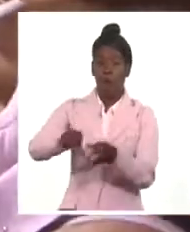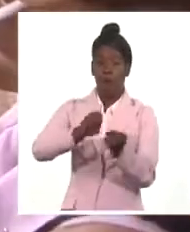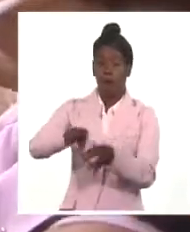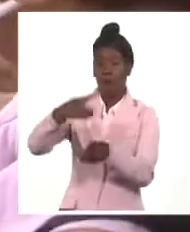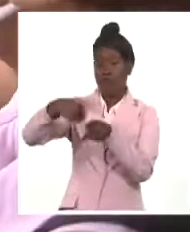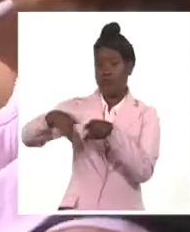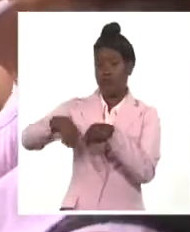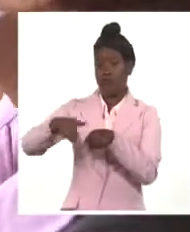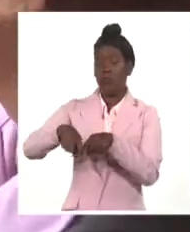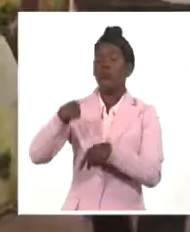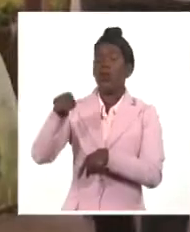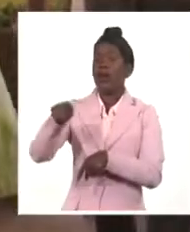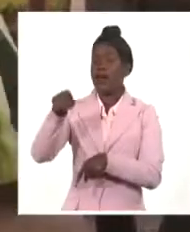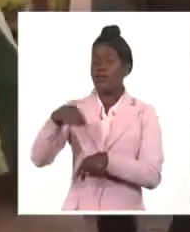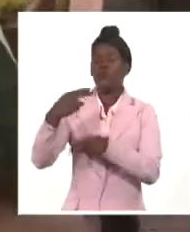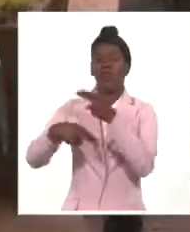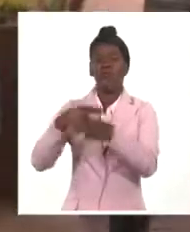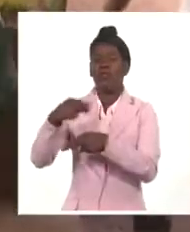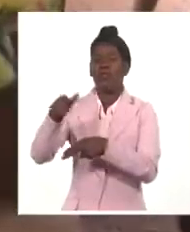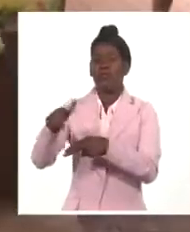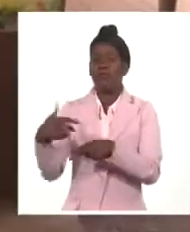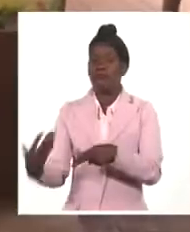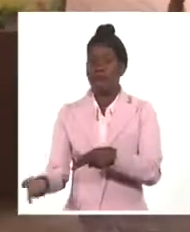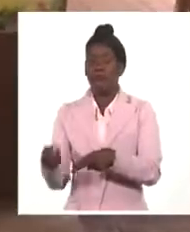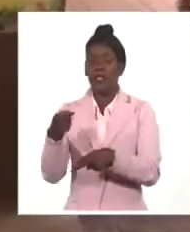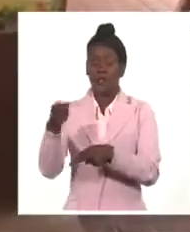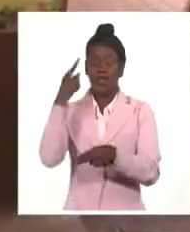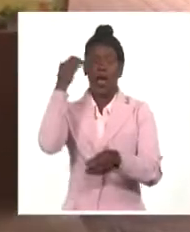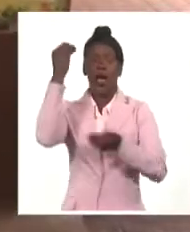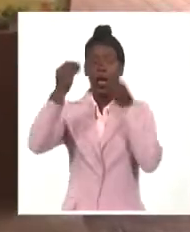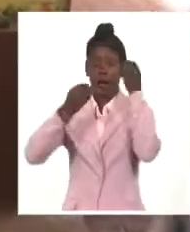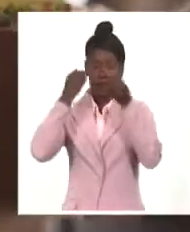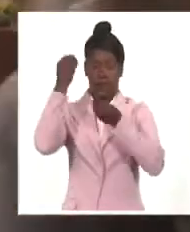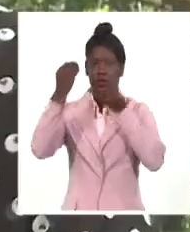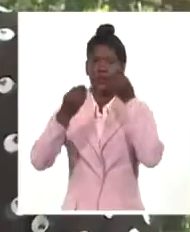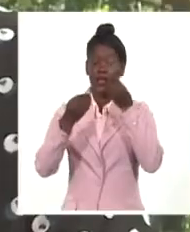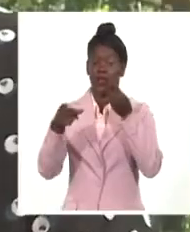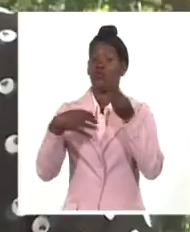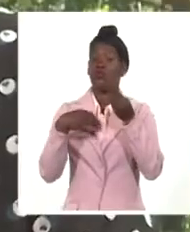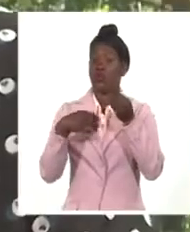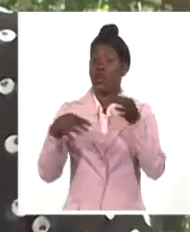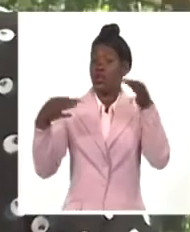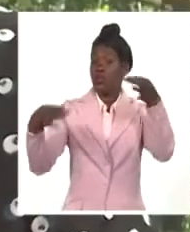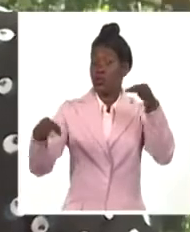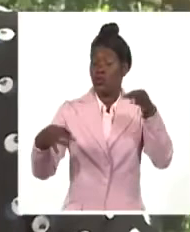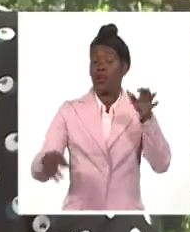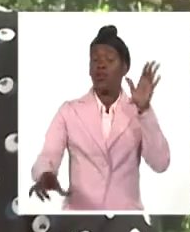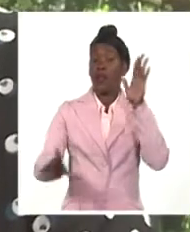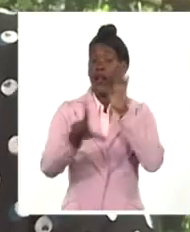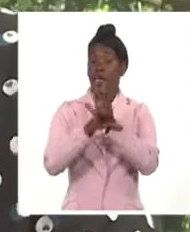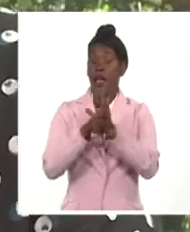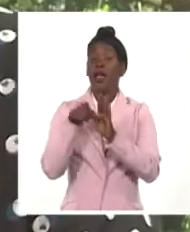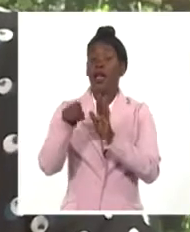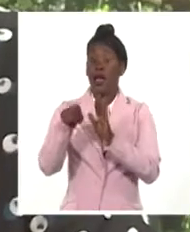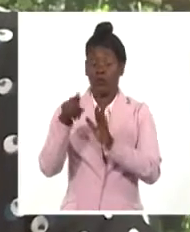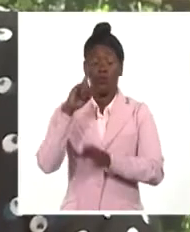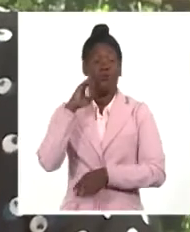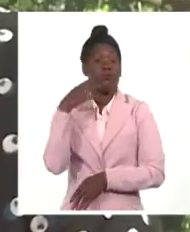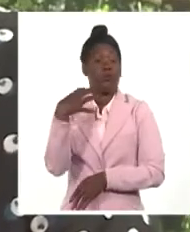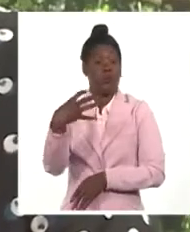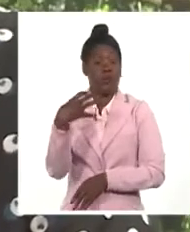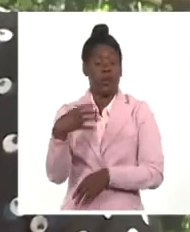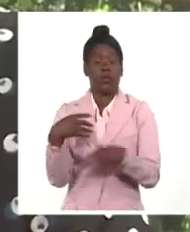alimento. De esos escenarios también se ocupa la futura ley. Esta ley va a ser muy importante y va a tener un